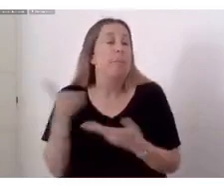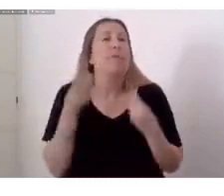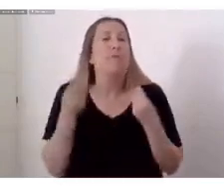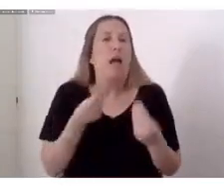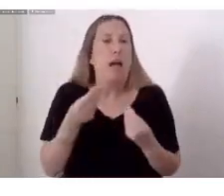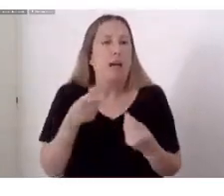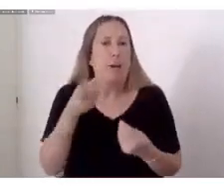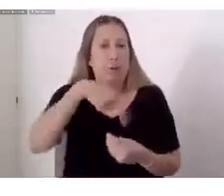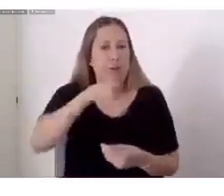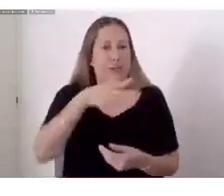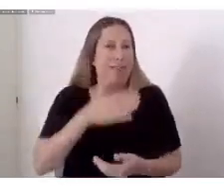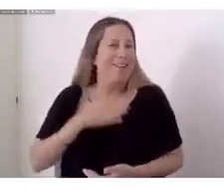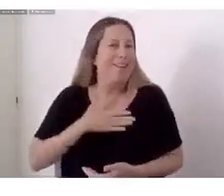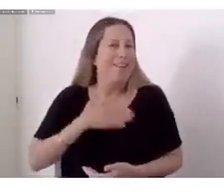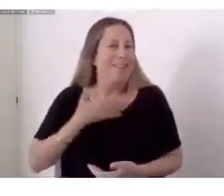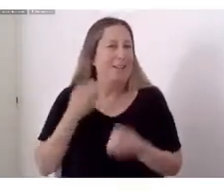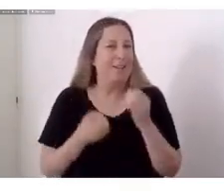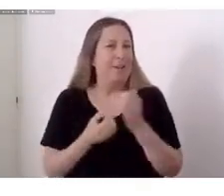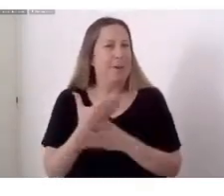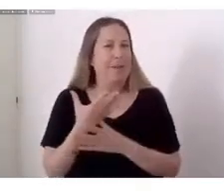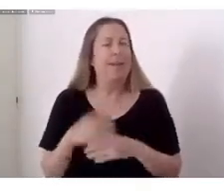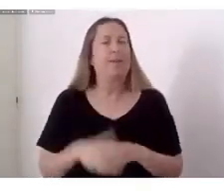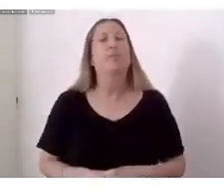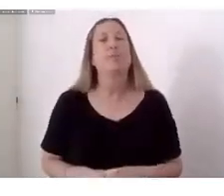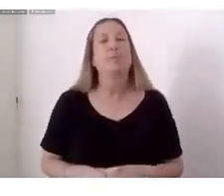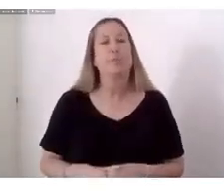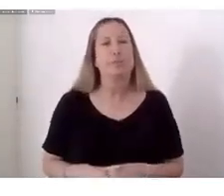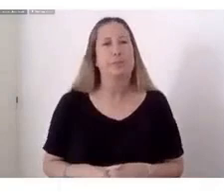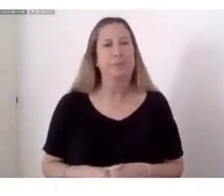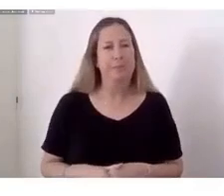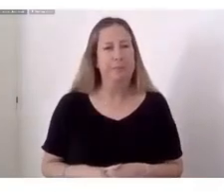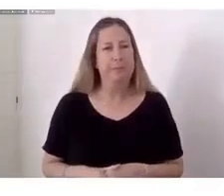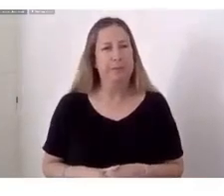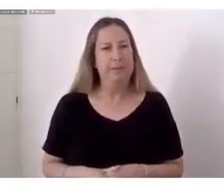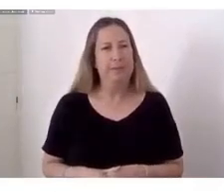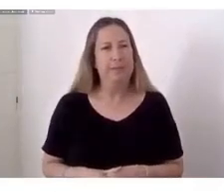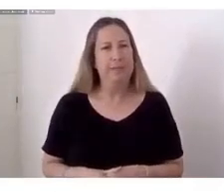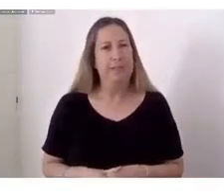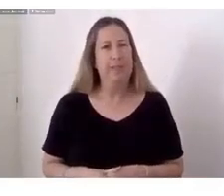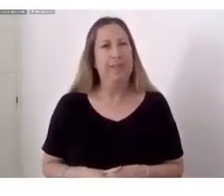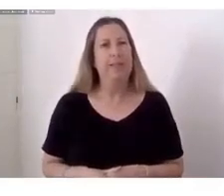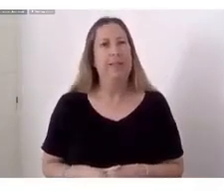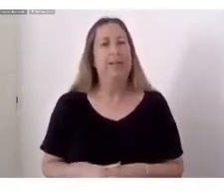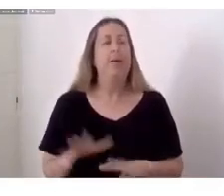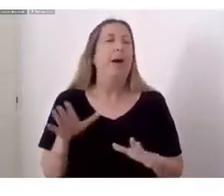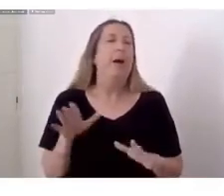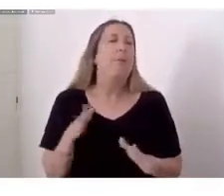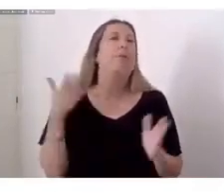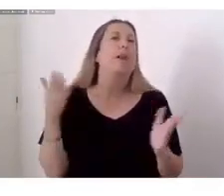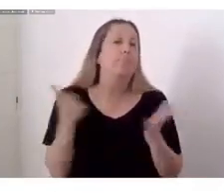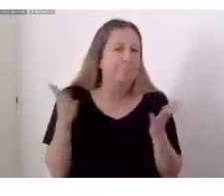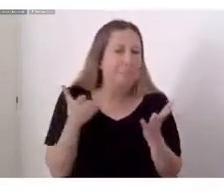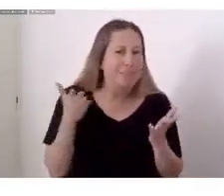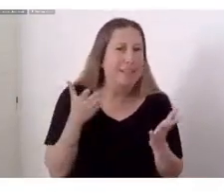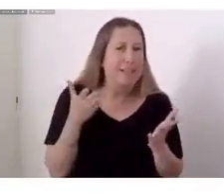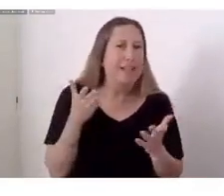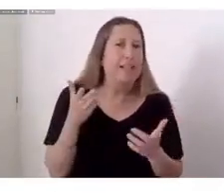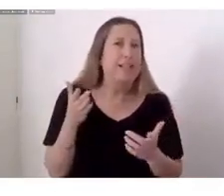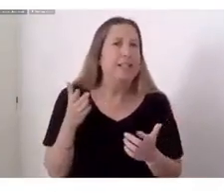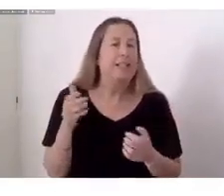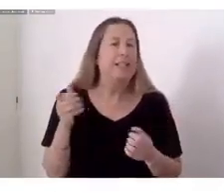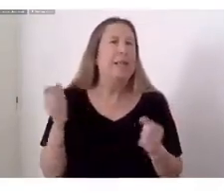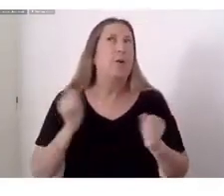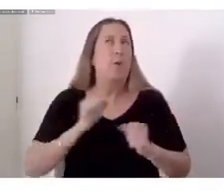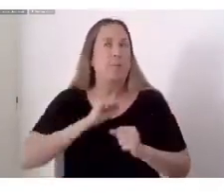Así bien tempranito para abajo Miren, no, no, no Tanto no Vamos a intentar que sea un poquitito Un poquito más pum para